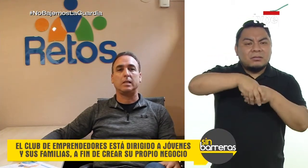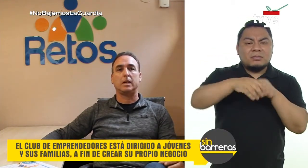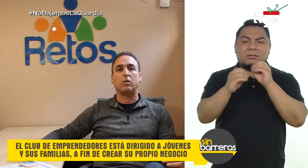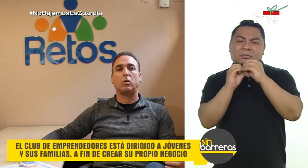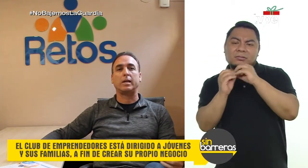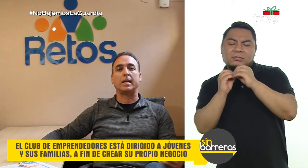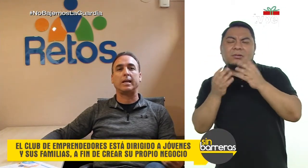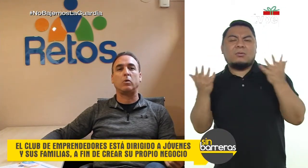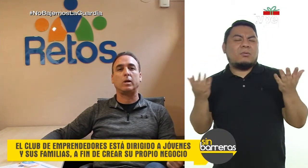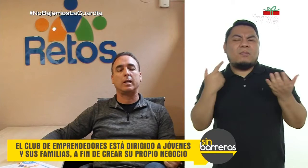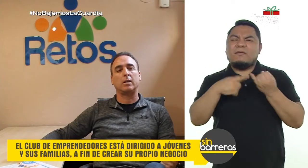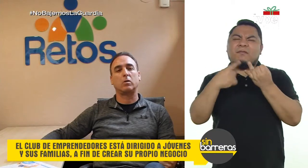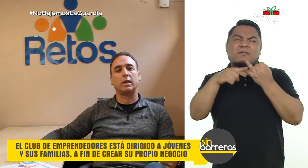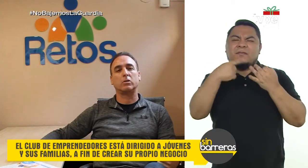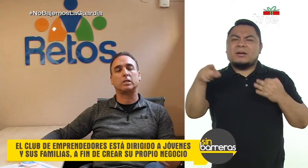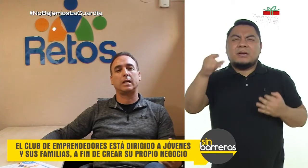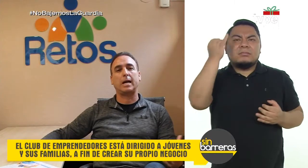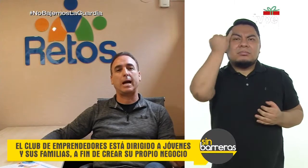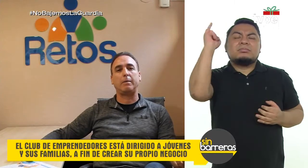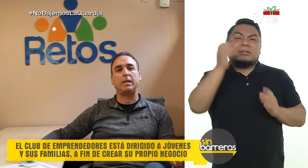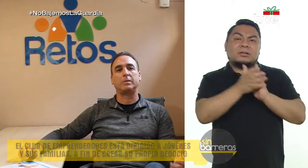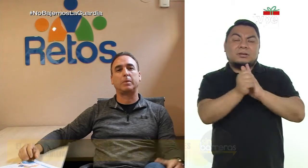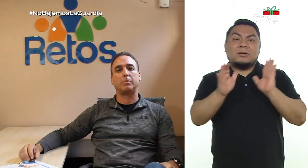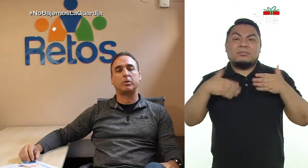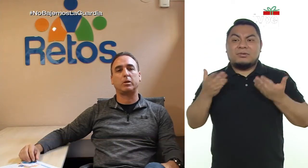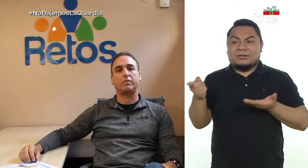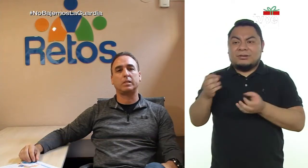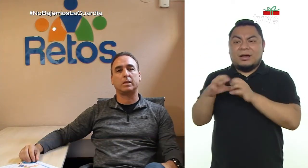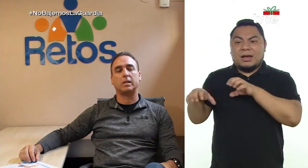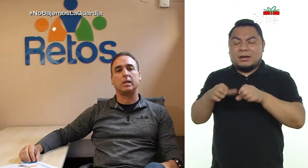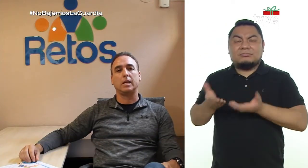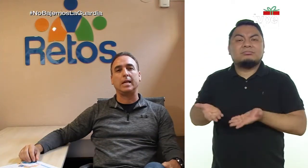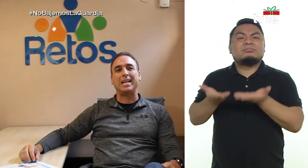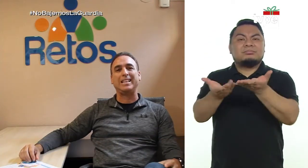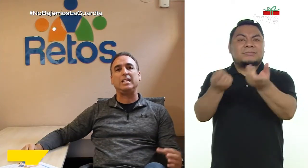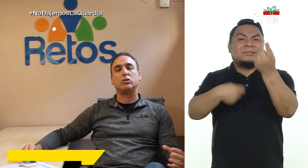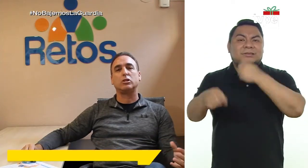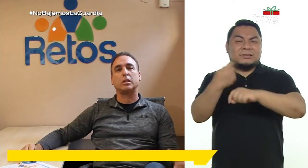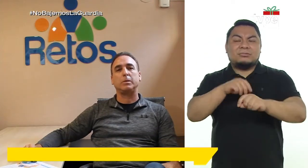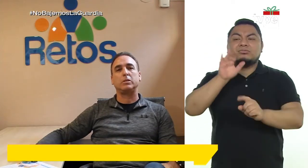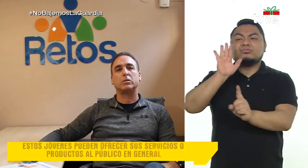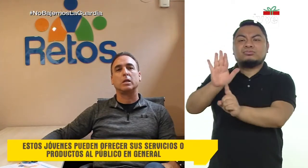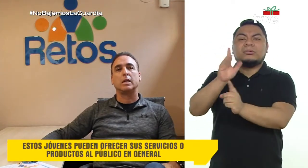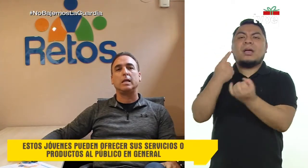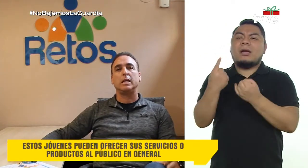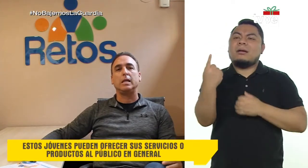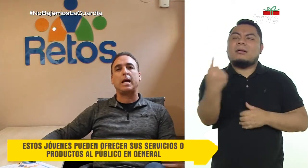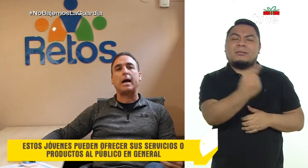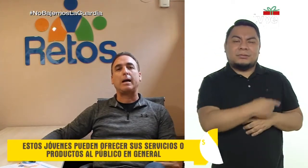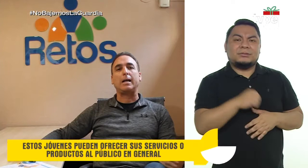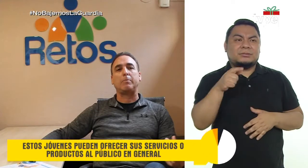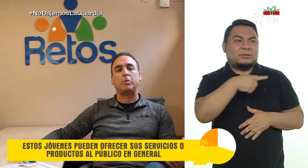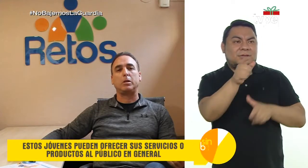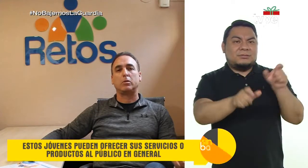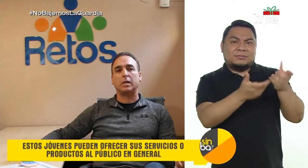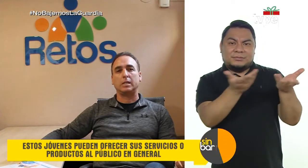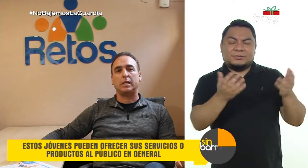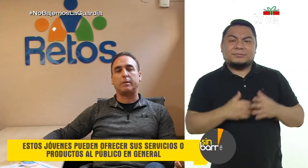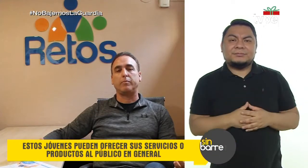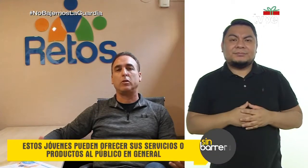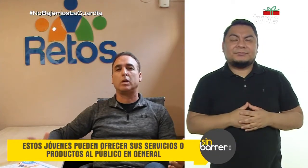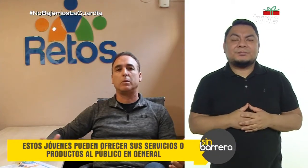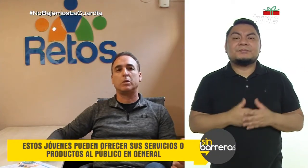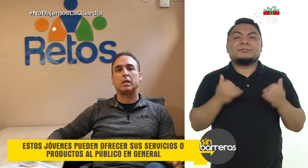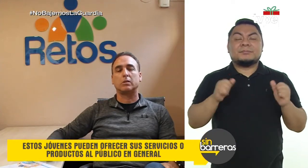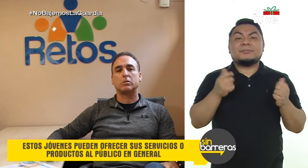artesanía o de lo que ellos sean hábiles para poder ofrecer dichos servicios a el público en